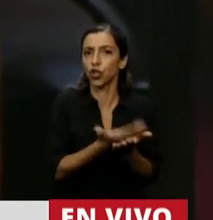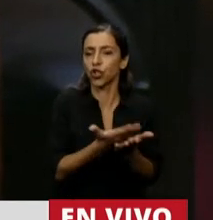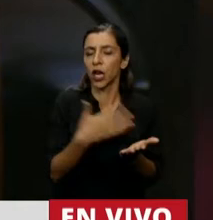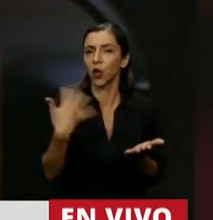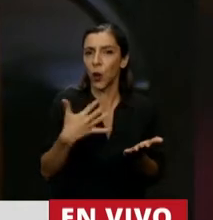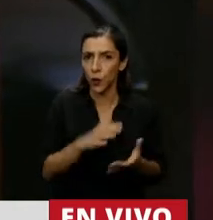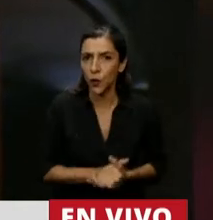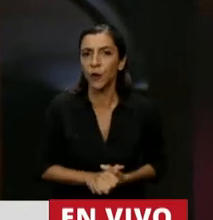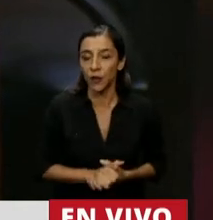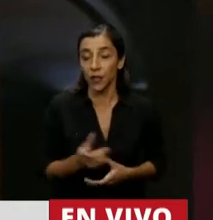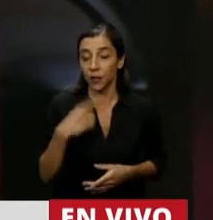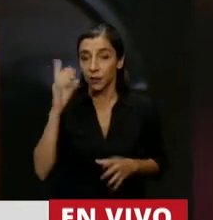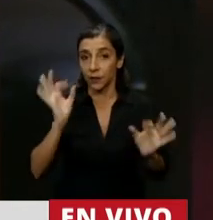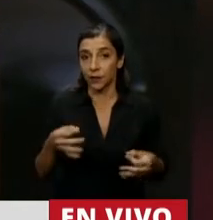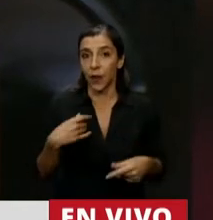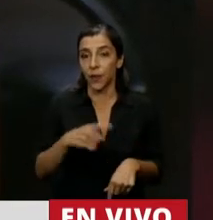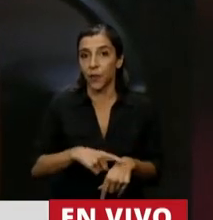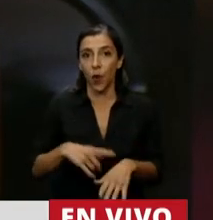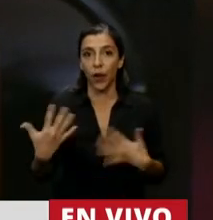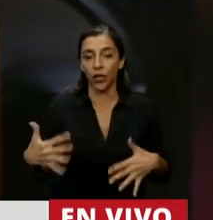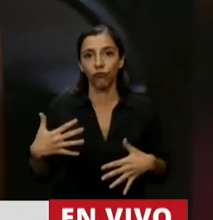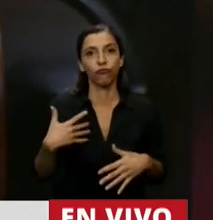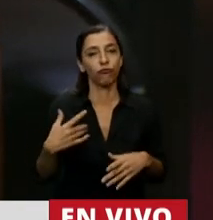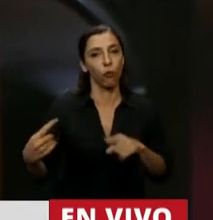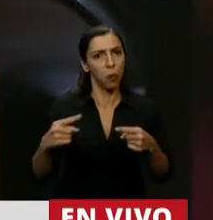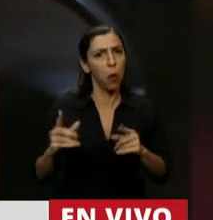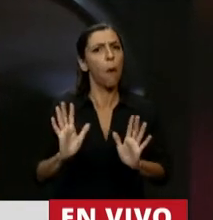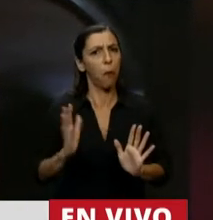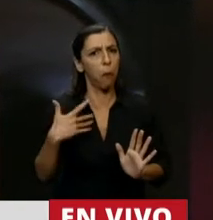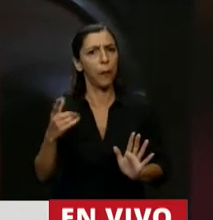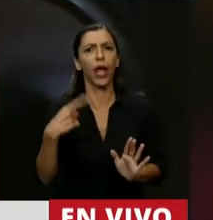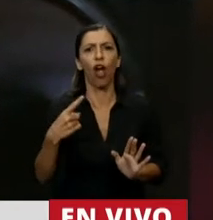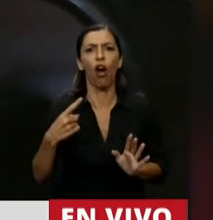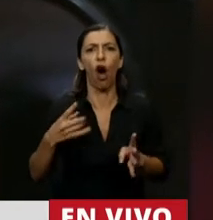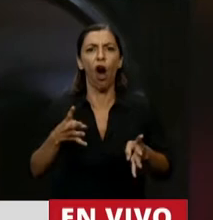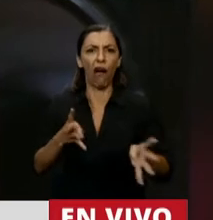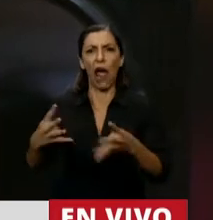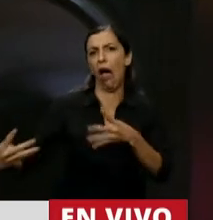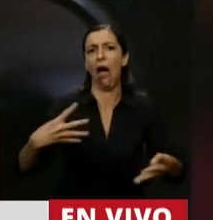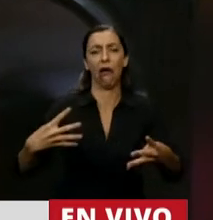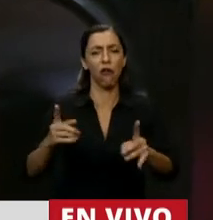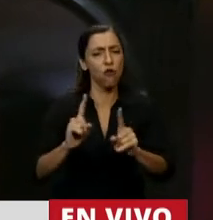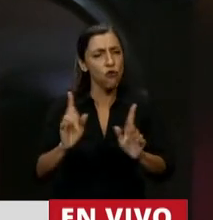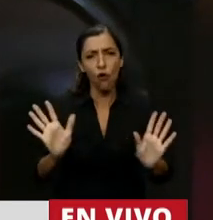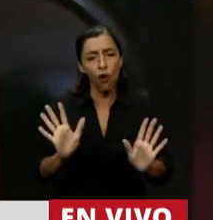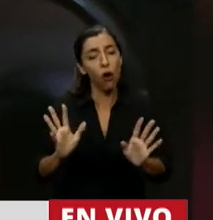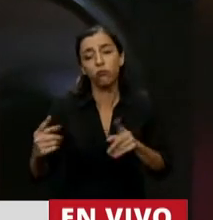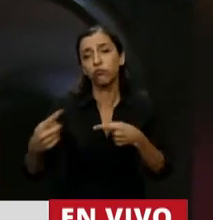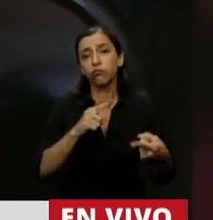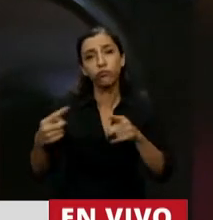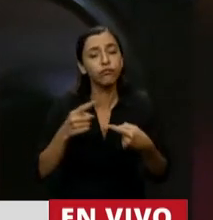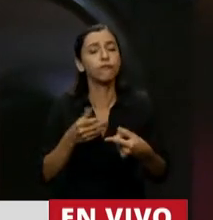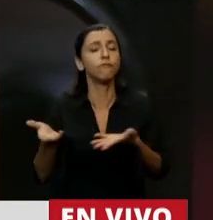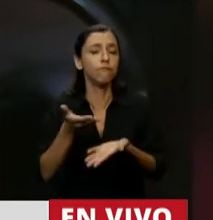encrucijada que no puede ni debe percibirse como una batalla en la que se derimen las fuerzas de los